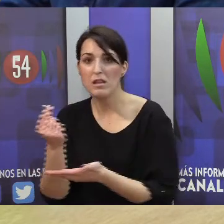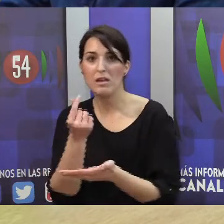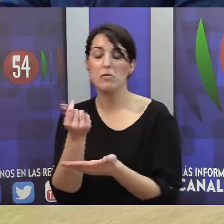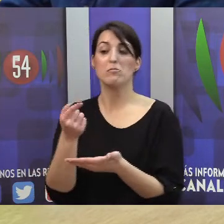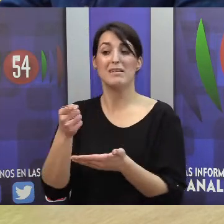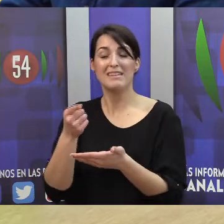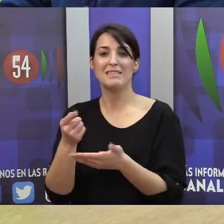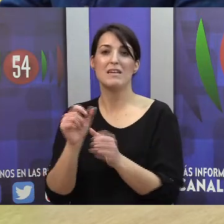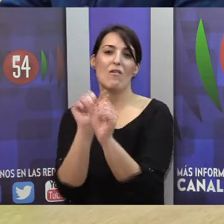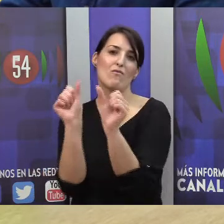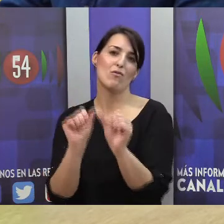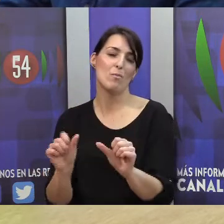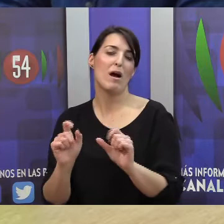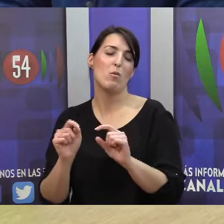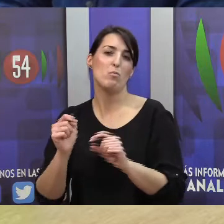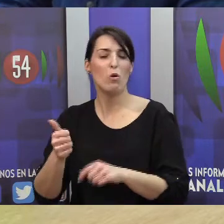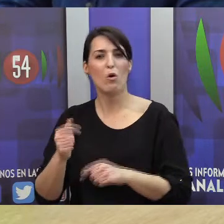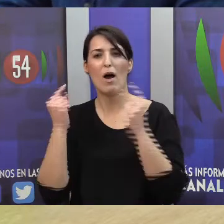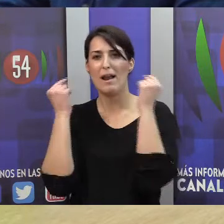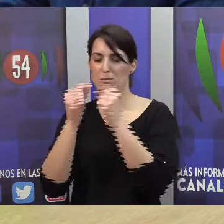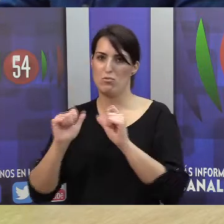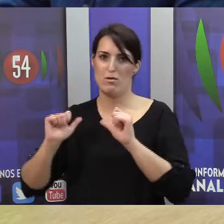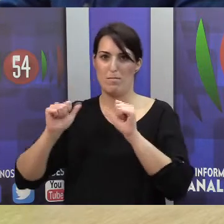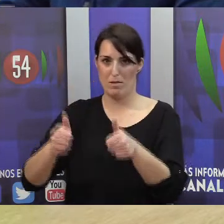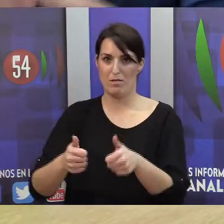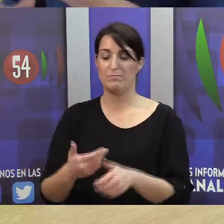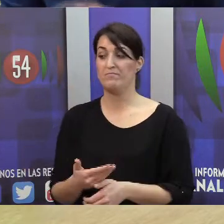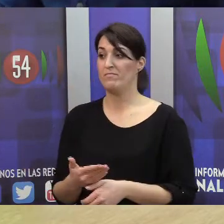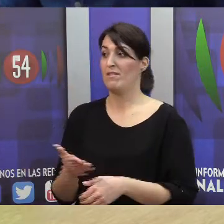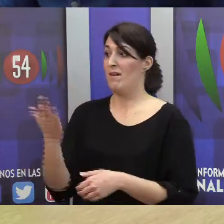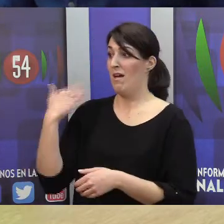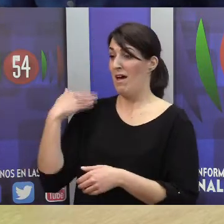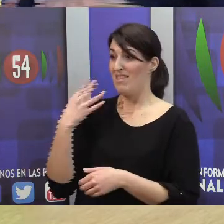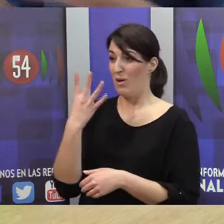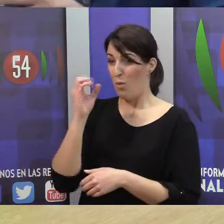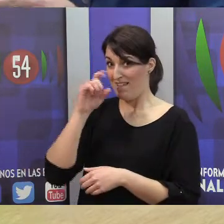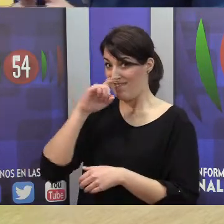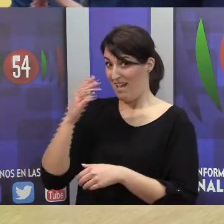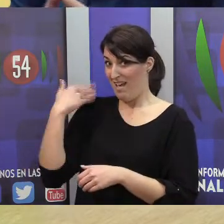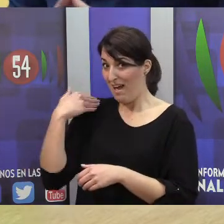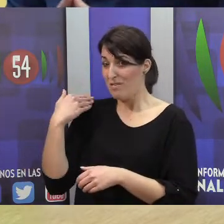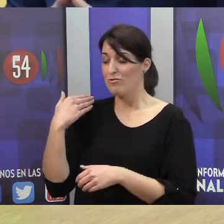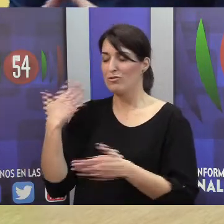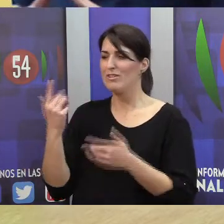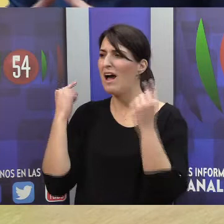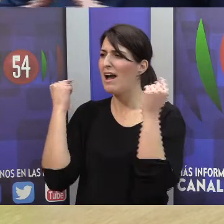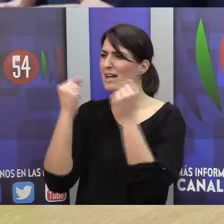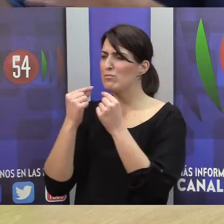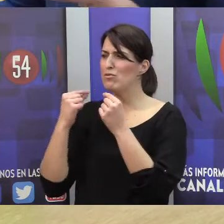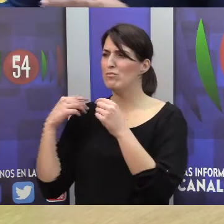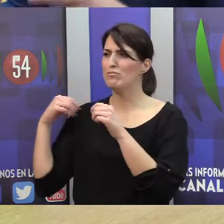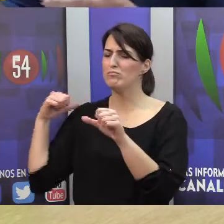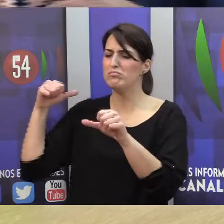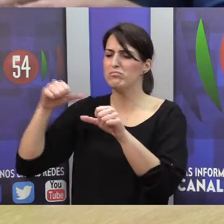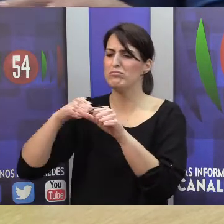el inicio de la andadura de la Asociación Anasbur. Hace ya 40 años de aquel momento, ¿cómo ha ido evolucionando Anasbur? Porque al final ha ido